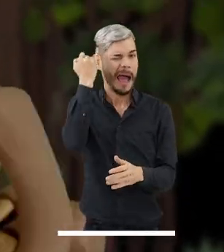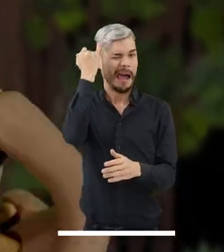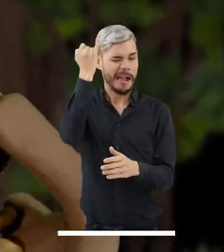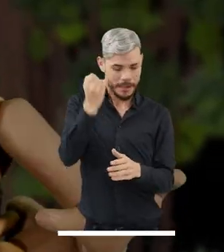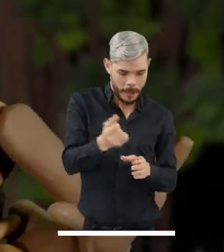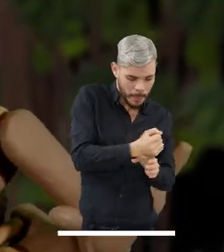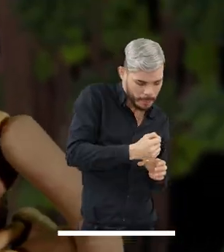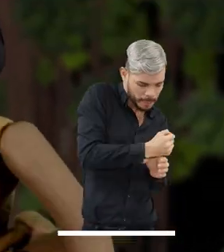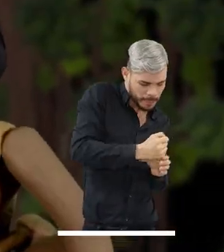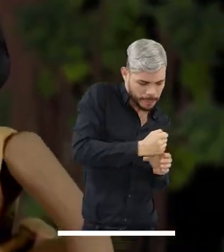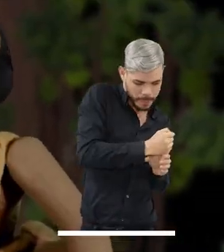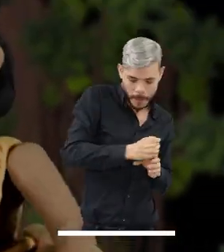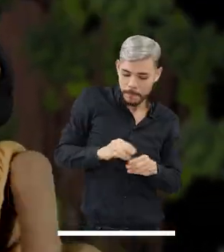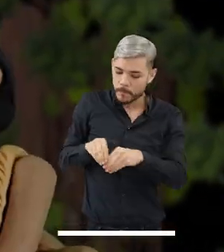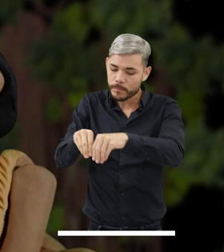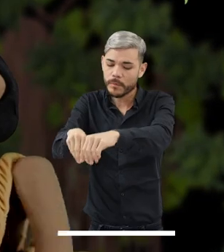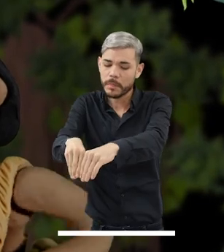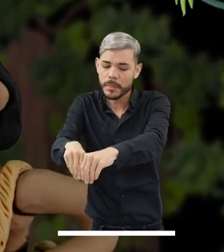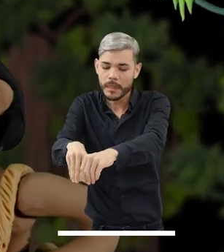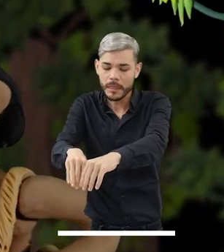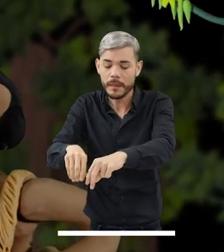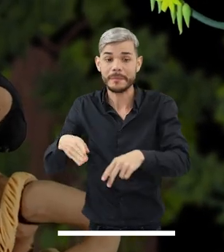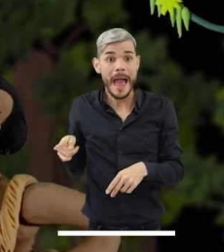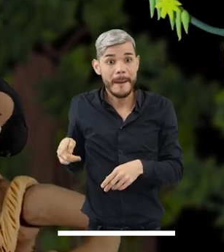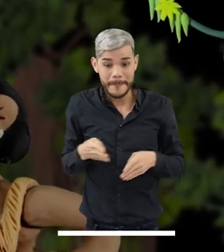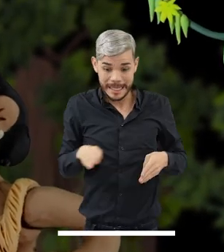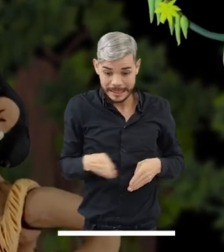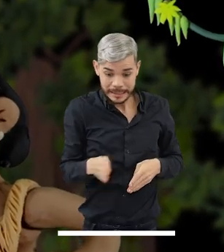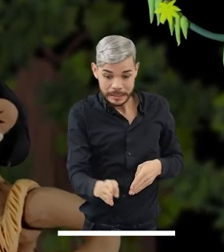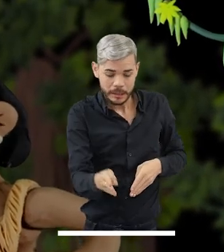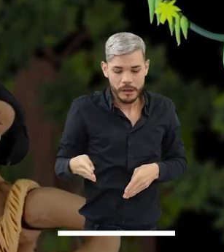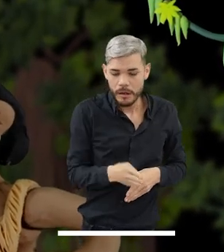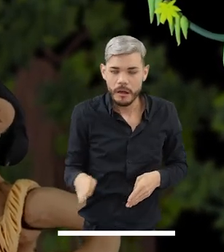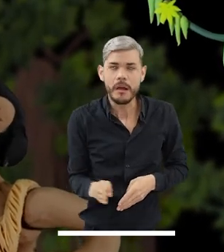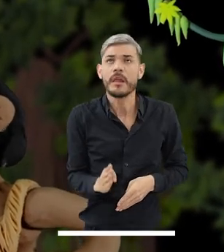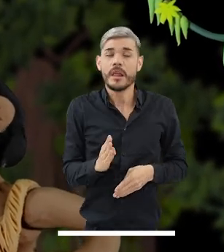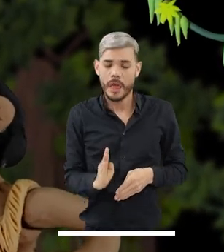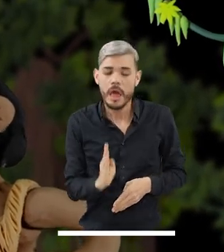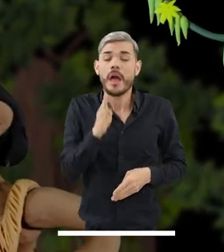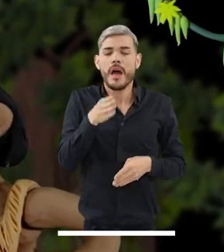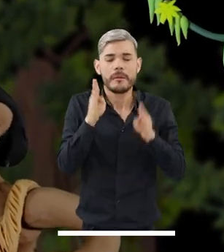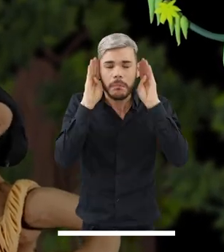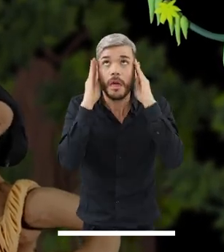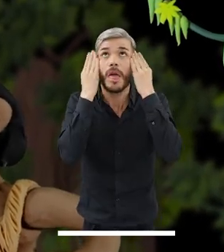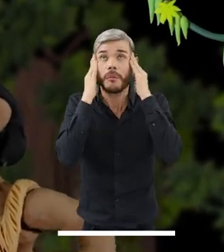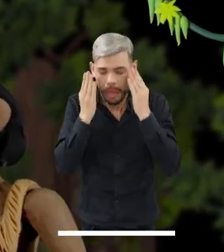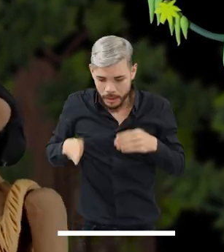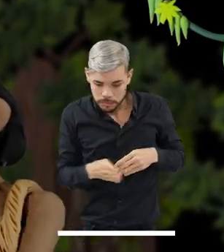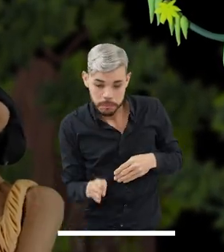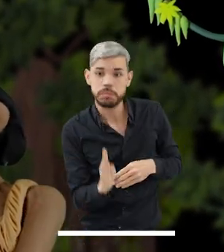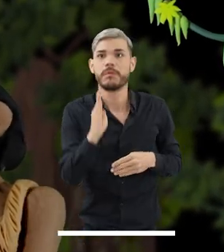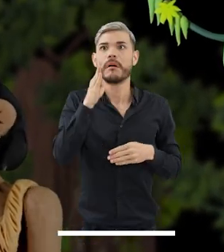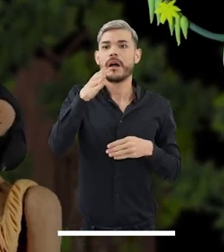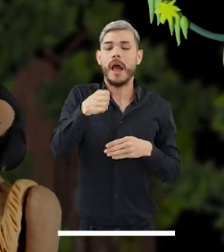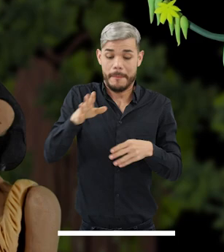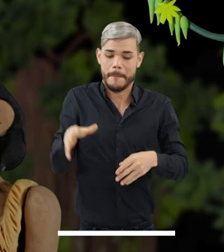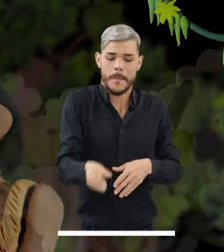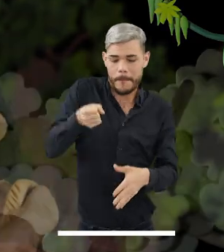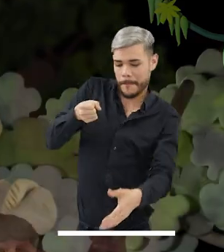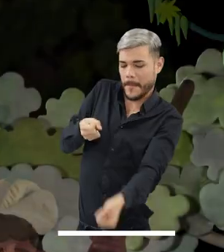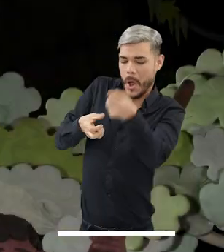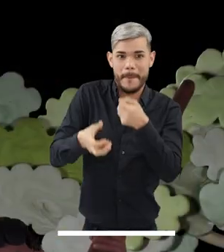envenenan momentáneamente el agua con plantas tóxicas como el barbasco, que asfixian a los peces obligándolos a salir a la superficie.